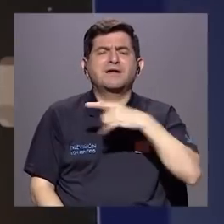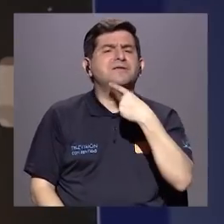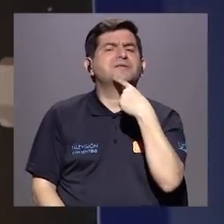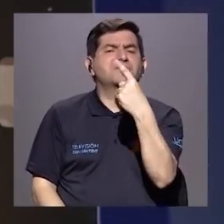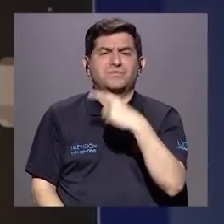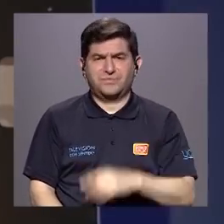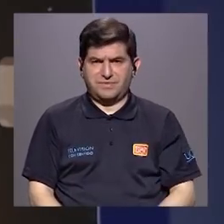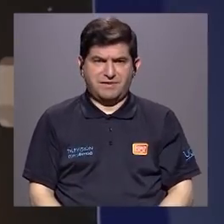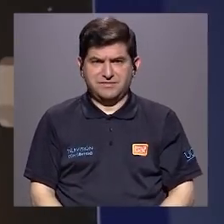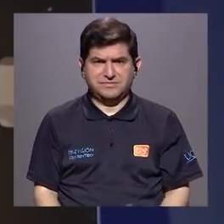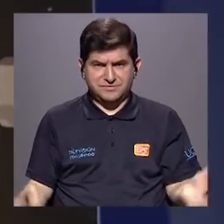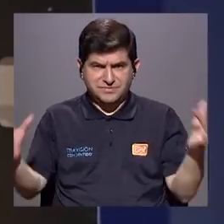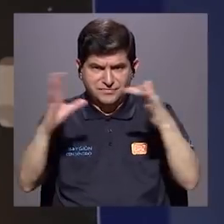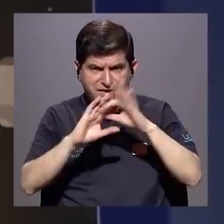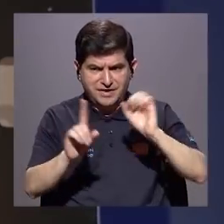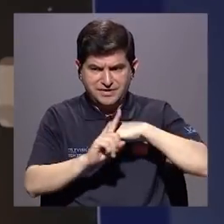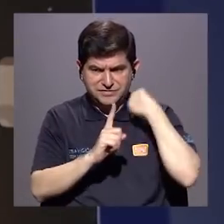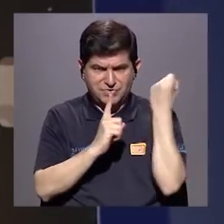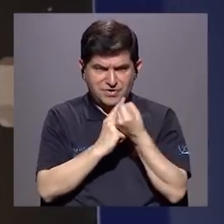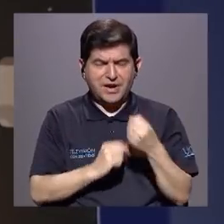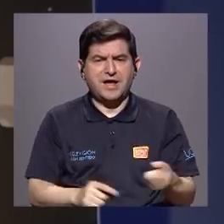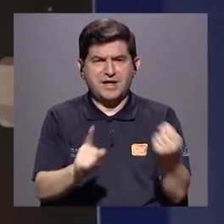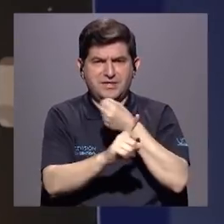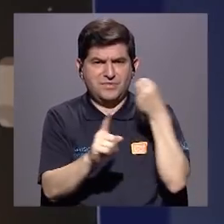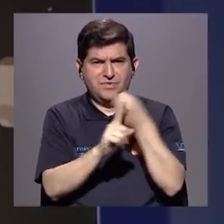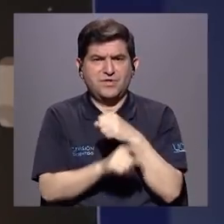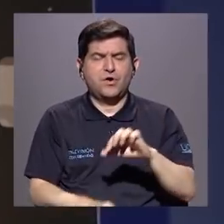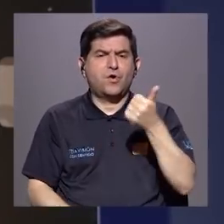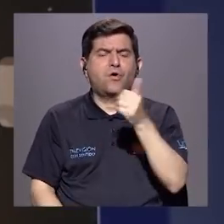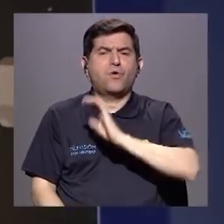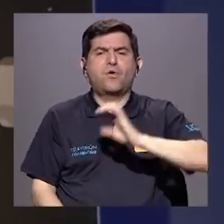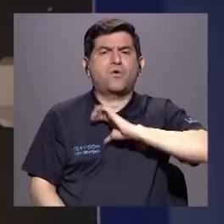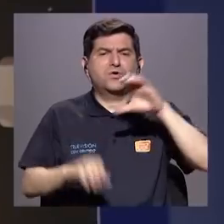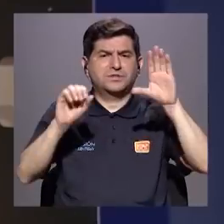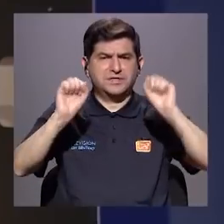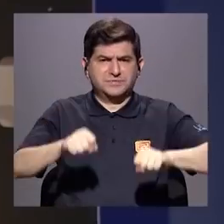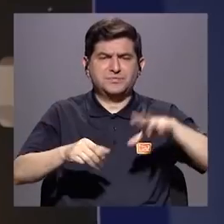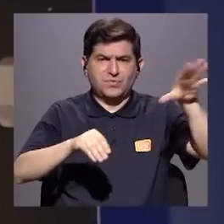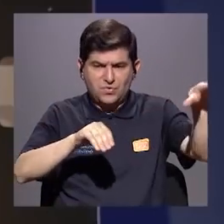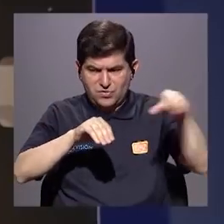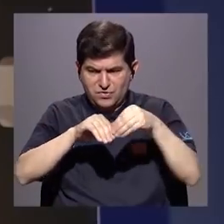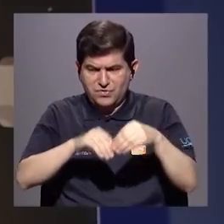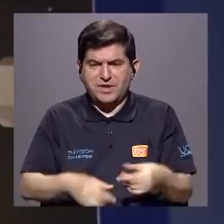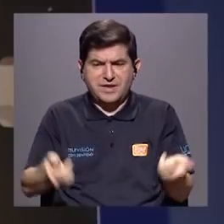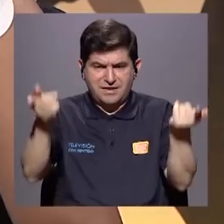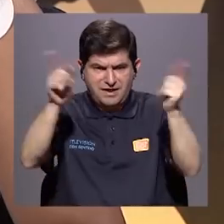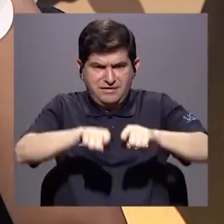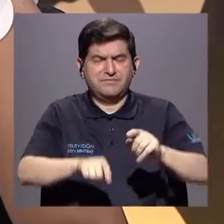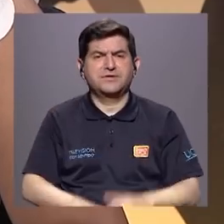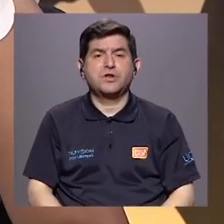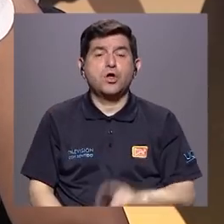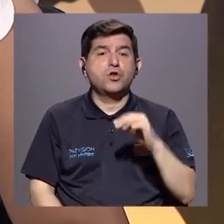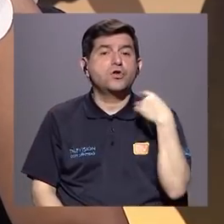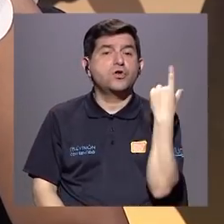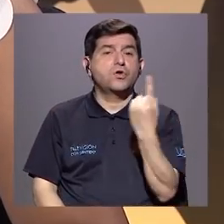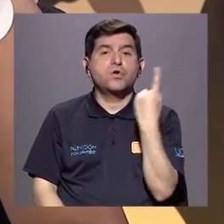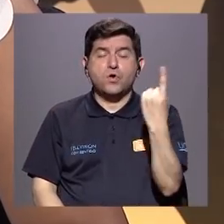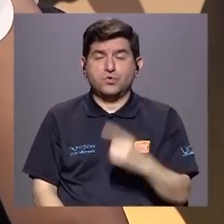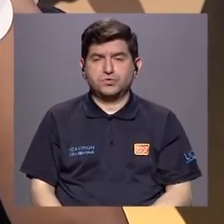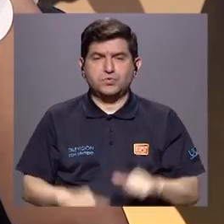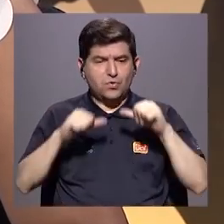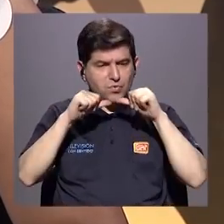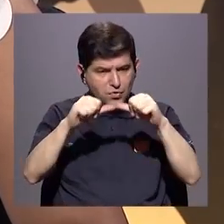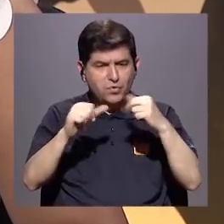de las situaciones de bullying. ¿Qué otras características podemos agregar a este fenómeno? Bueno, no solamente que sea